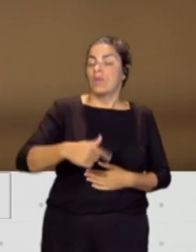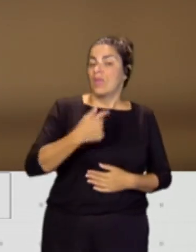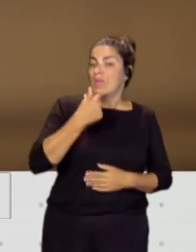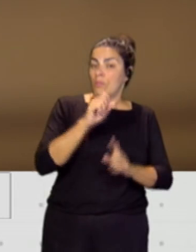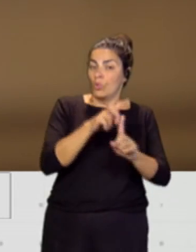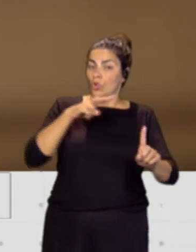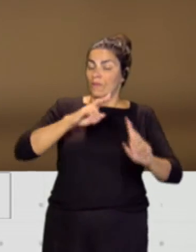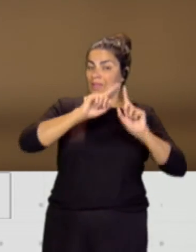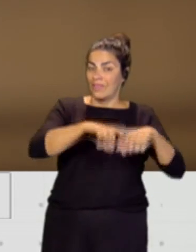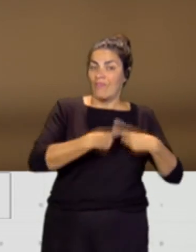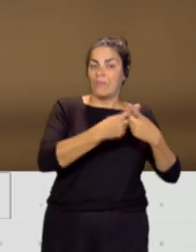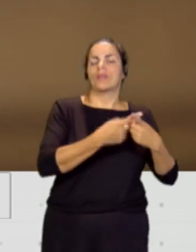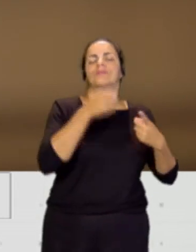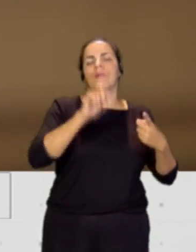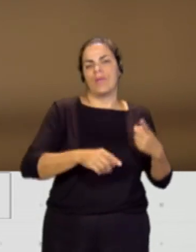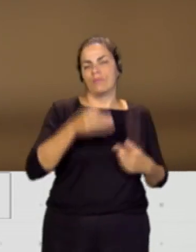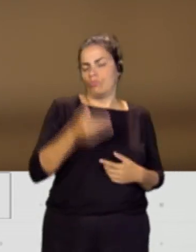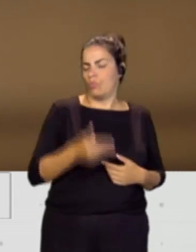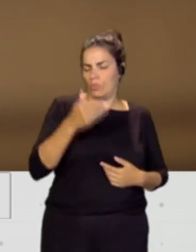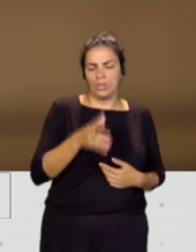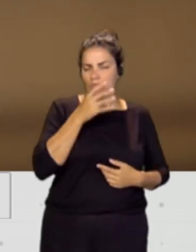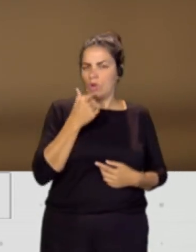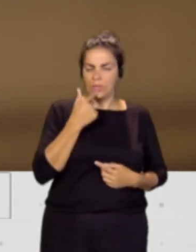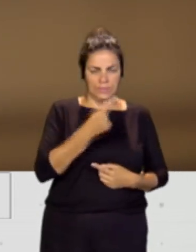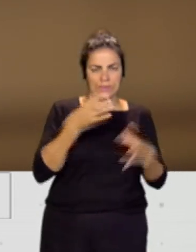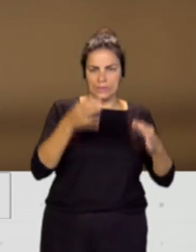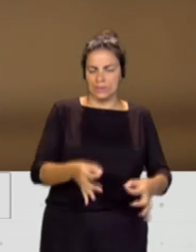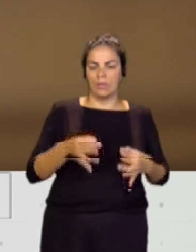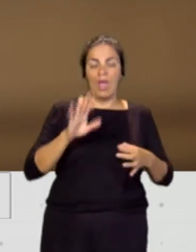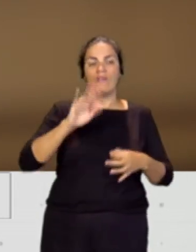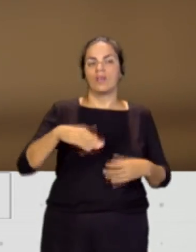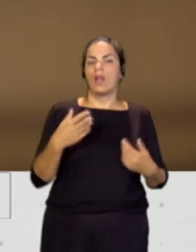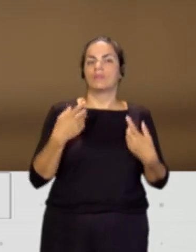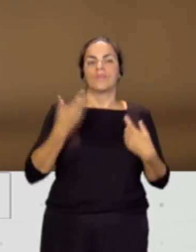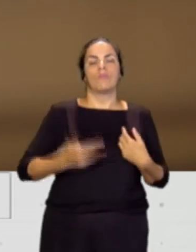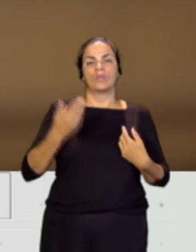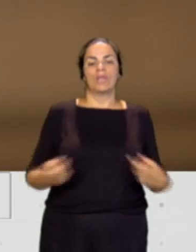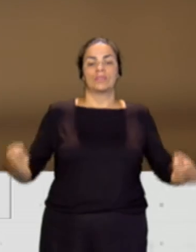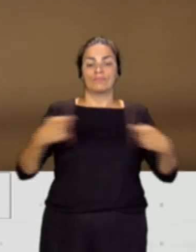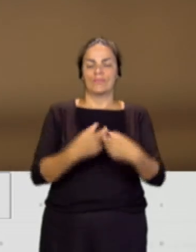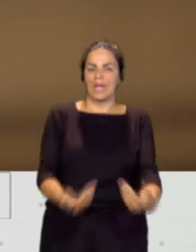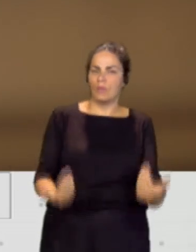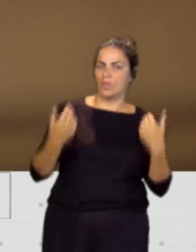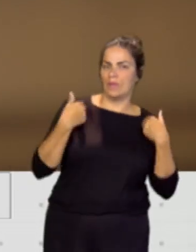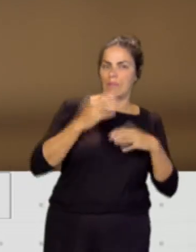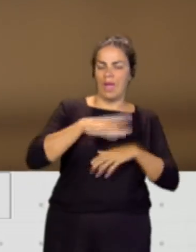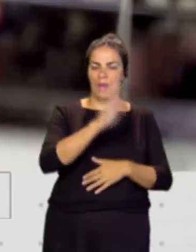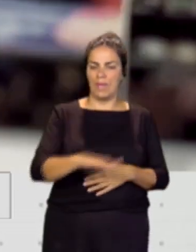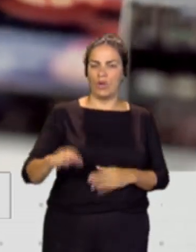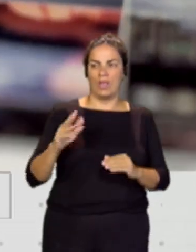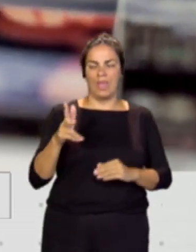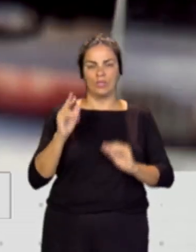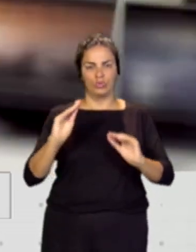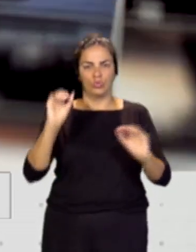familiar, pues es muy importante, siempre lo decimos, que al final la corresponsabilidad de la protección de los derechos de los menores no